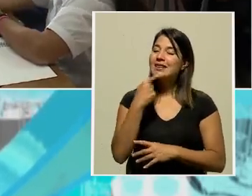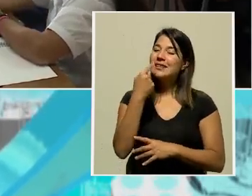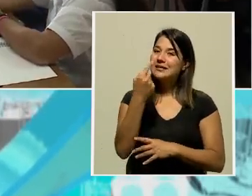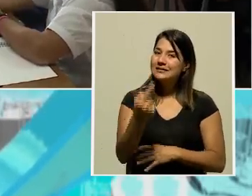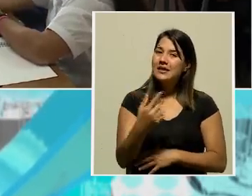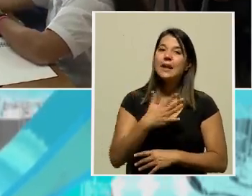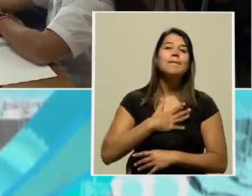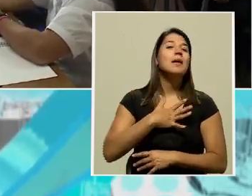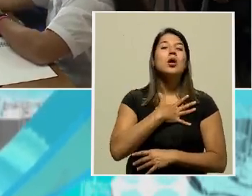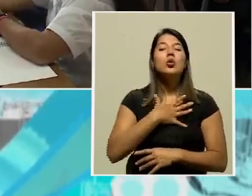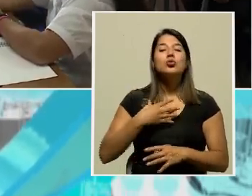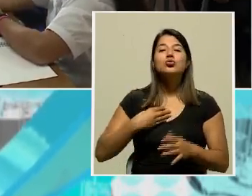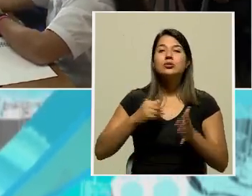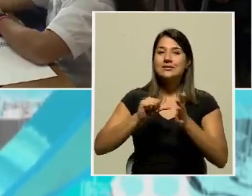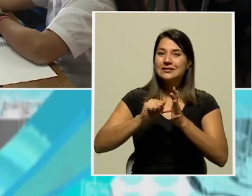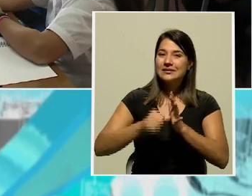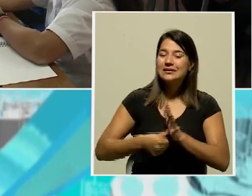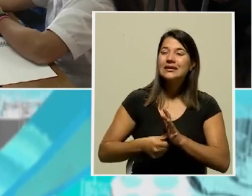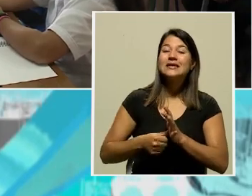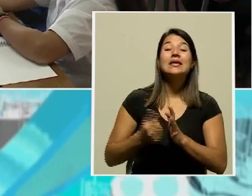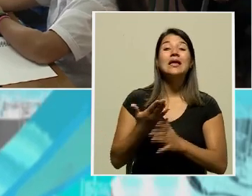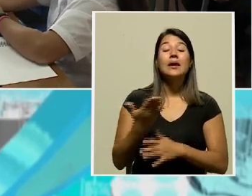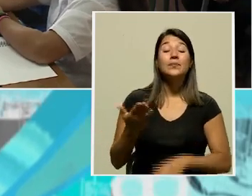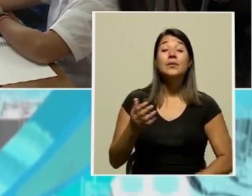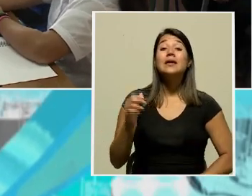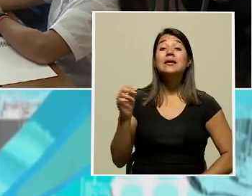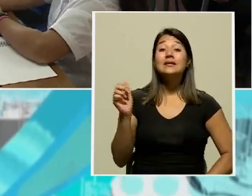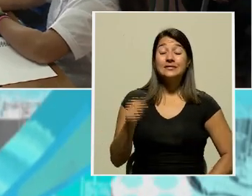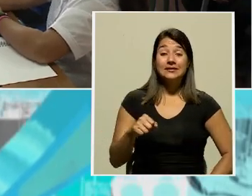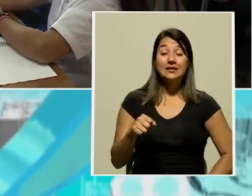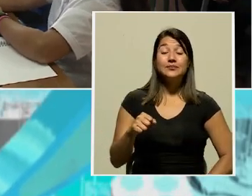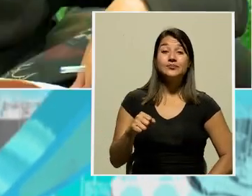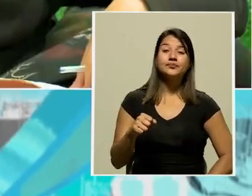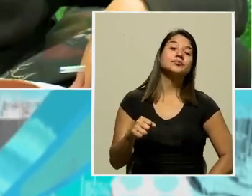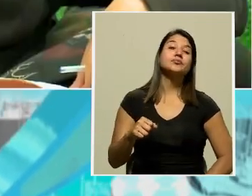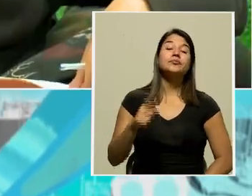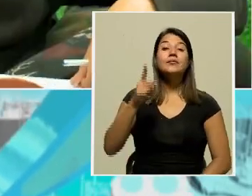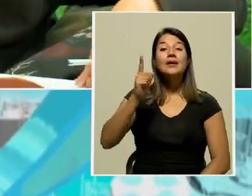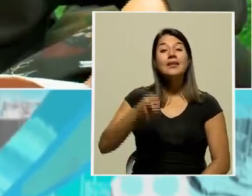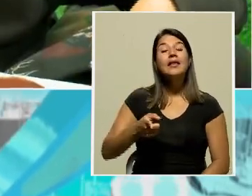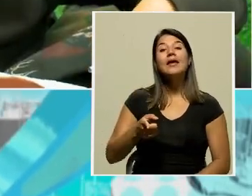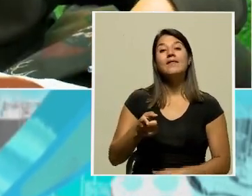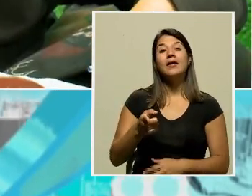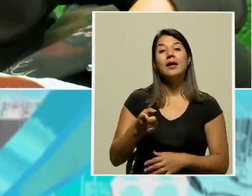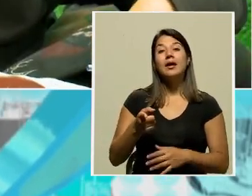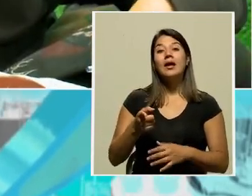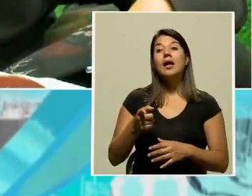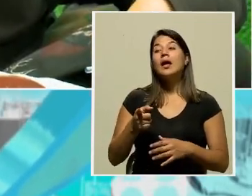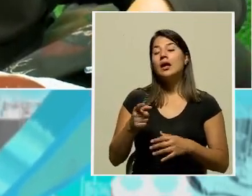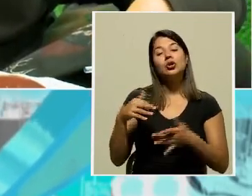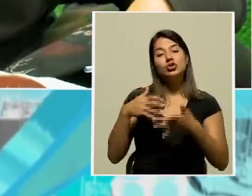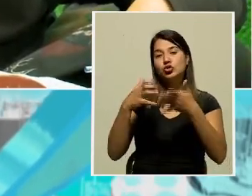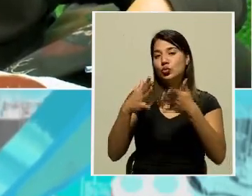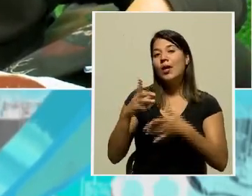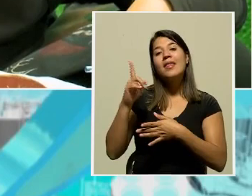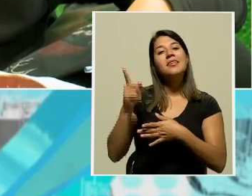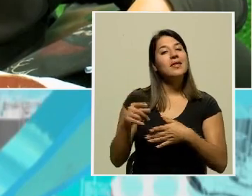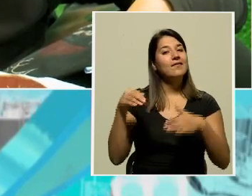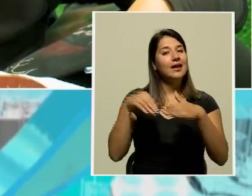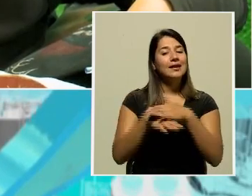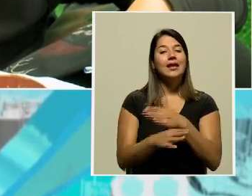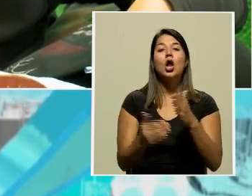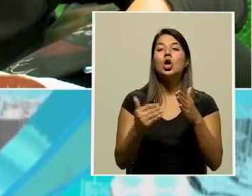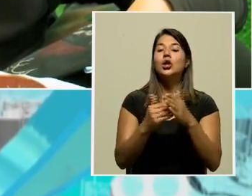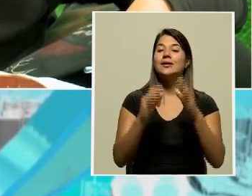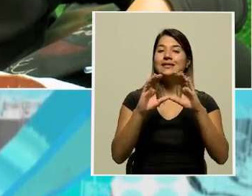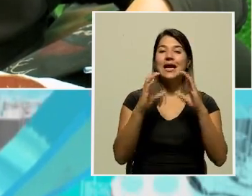que tomemos en consideración el hecho de que sí, efectivamente, tiene que existir un regreso a la presencialidad, eso sí es un llamado